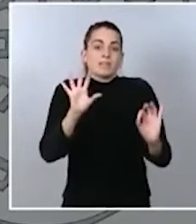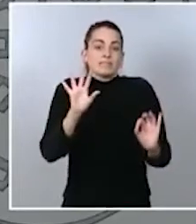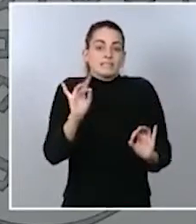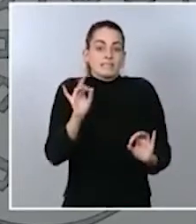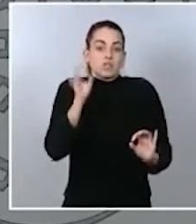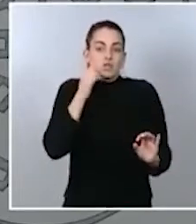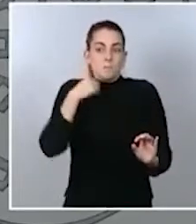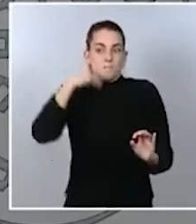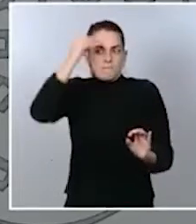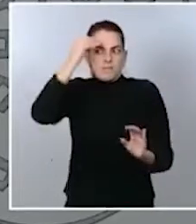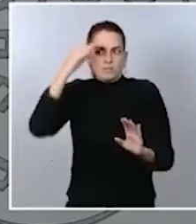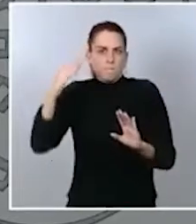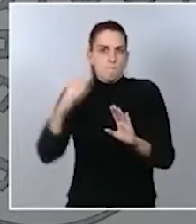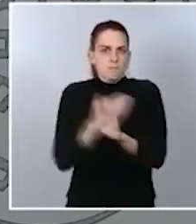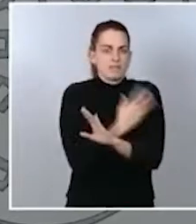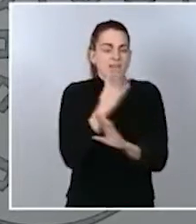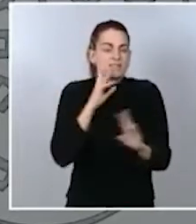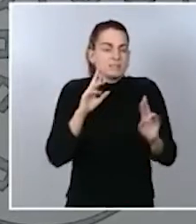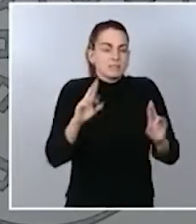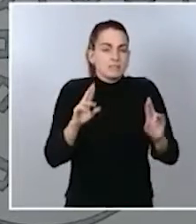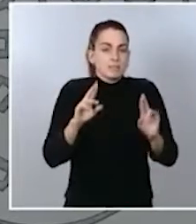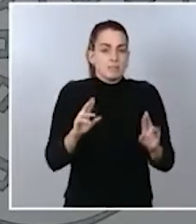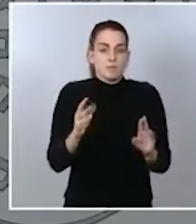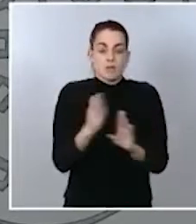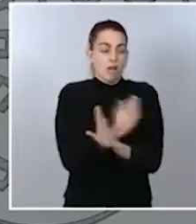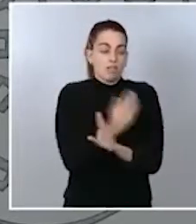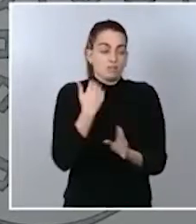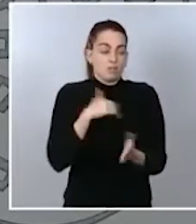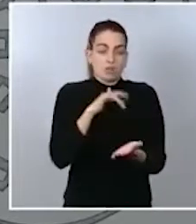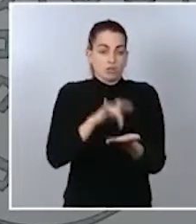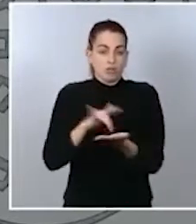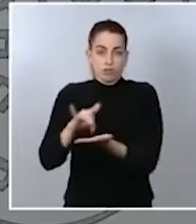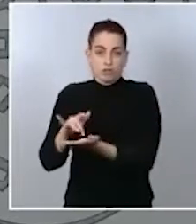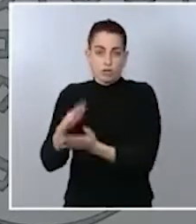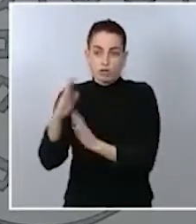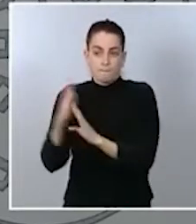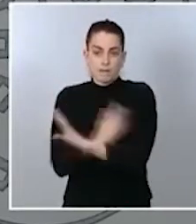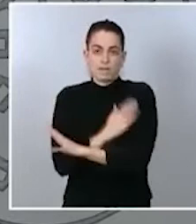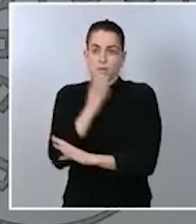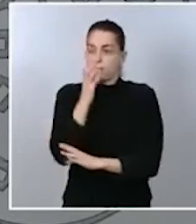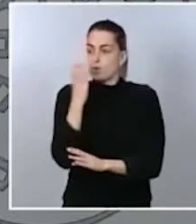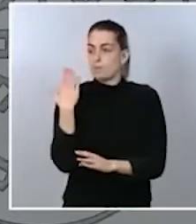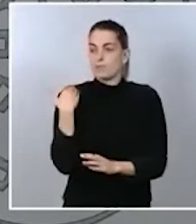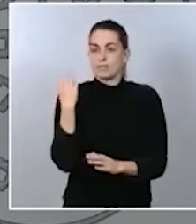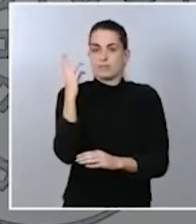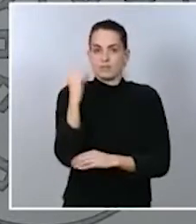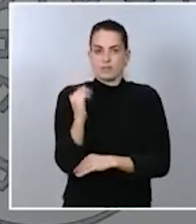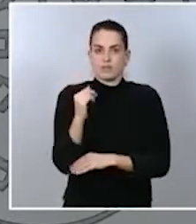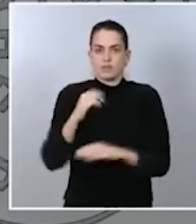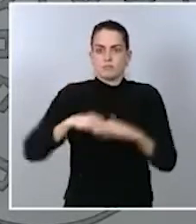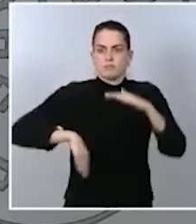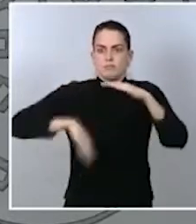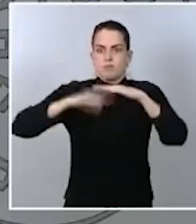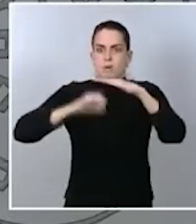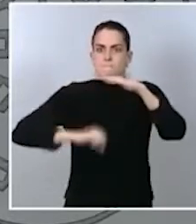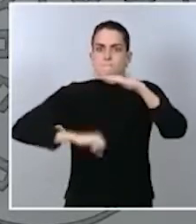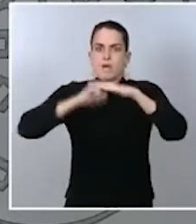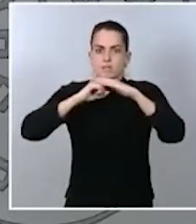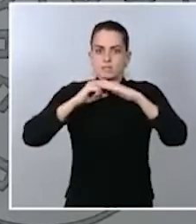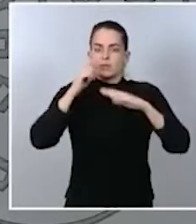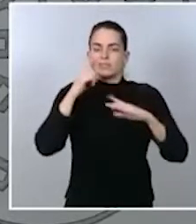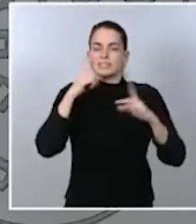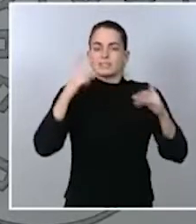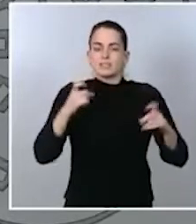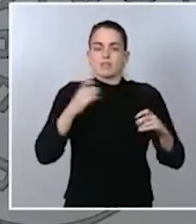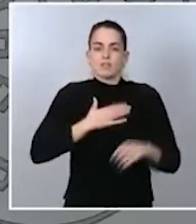como ha venido ocurriendo desde el pico máximo que registró el pasado viernes, de manera que podamos ir afrontándola con las